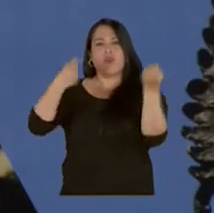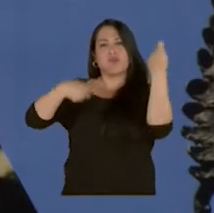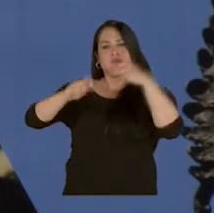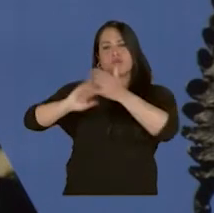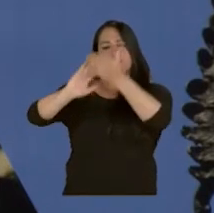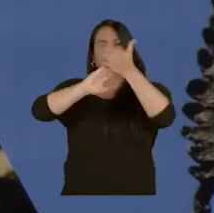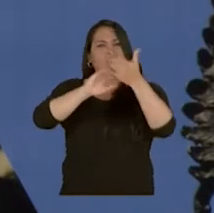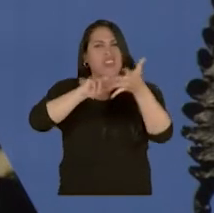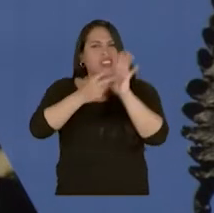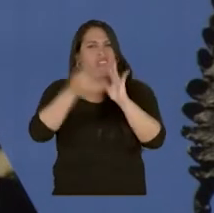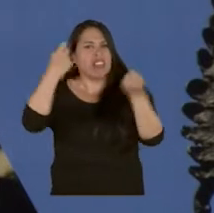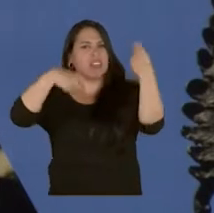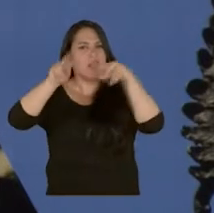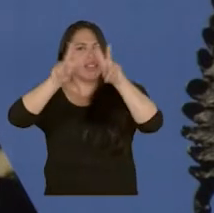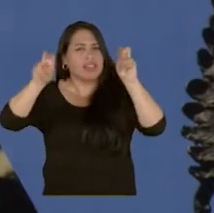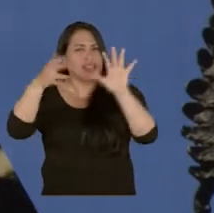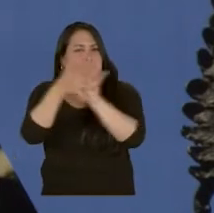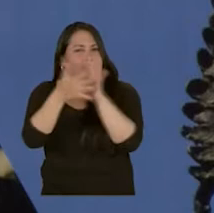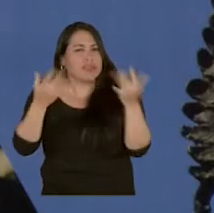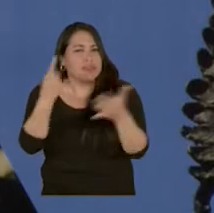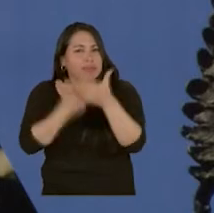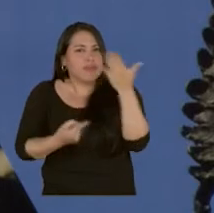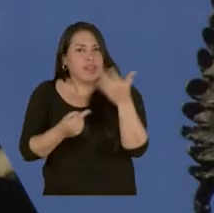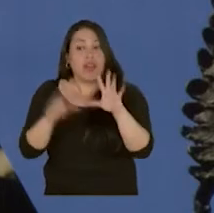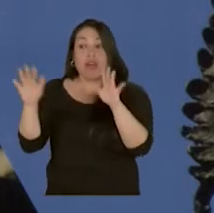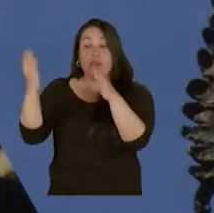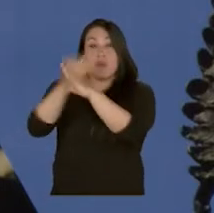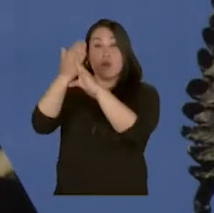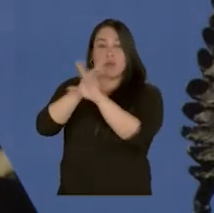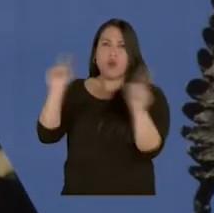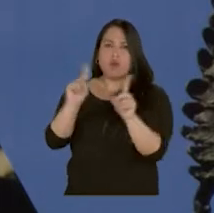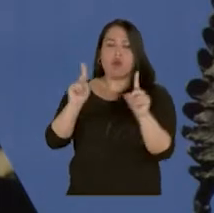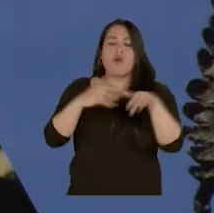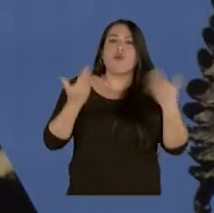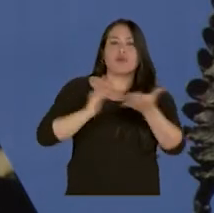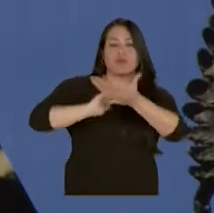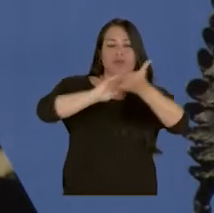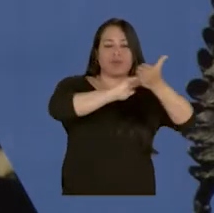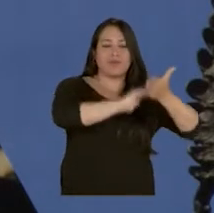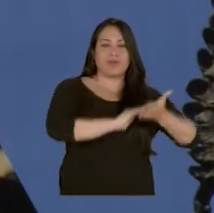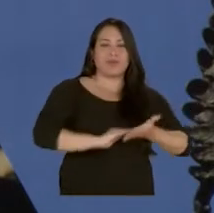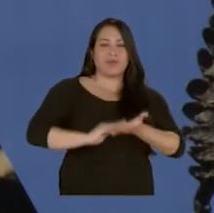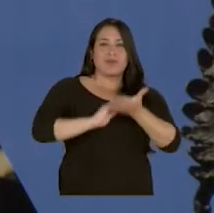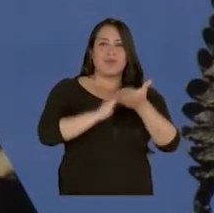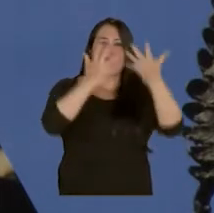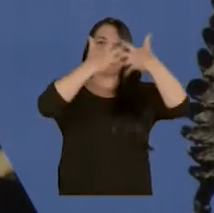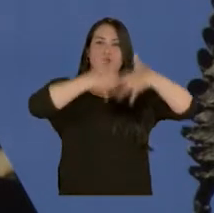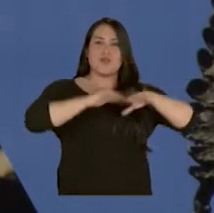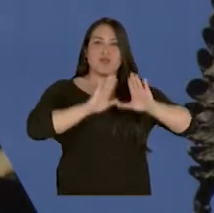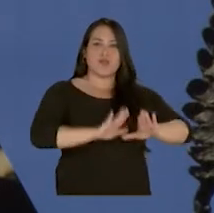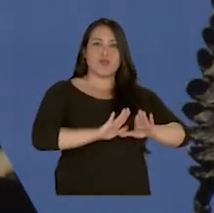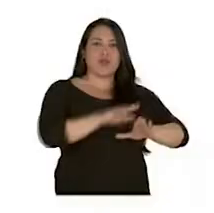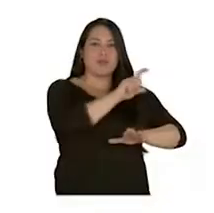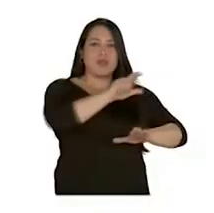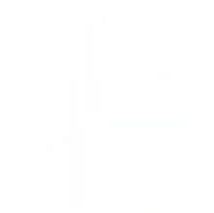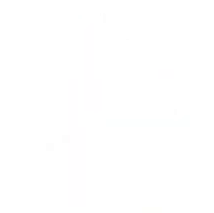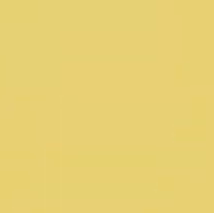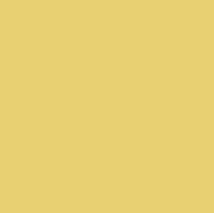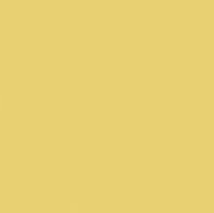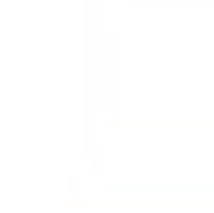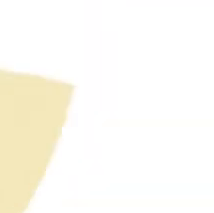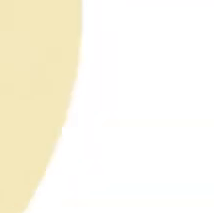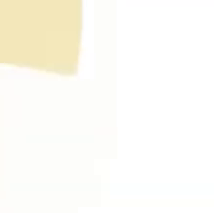pero no negociación de tipo conflictos, no, negociación en términos del funcionamiento de los parlamentos del mundo.